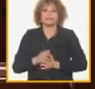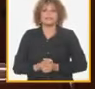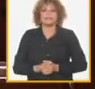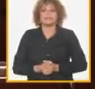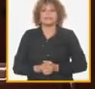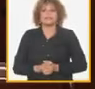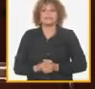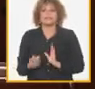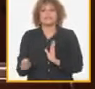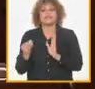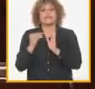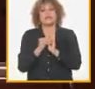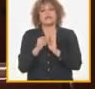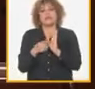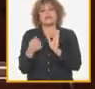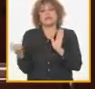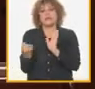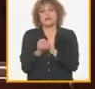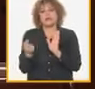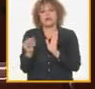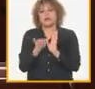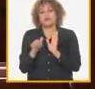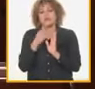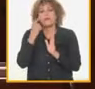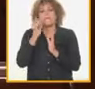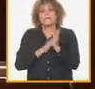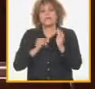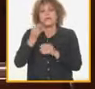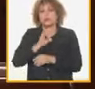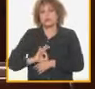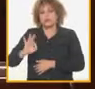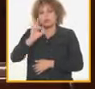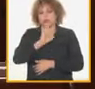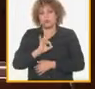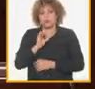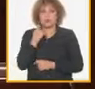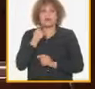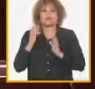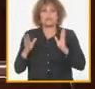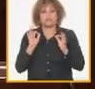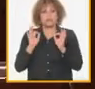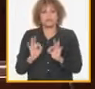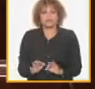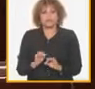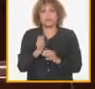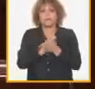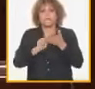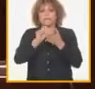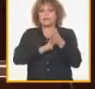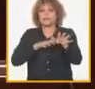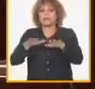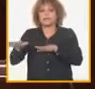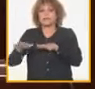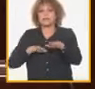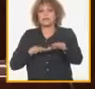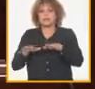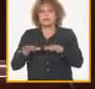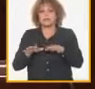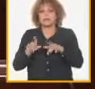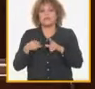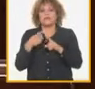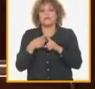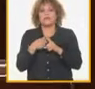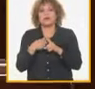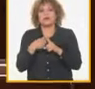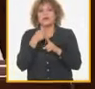su implementación fueron aprobados también en octubre de ese propio año el plan de acciones políticas comunicacionales y las directivas